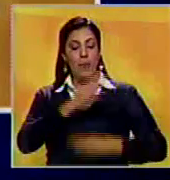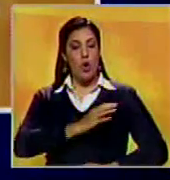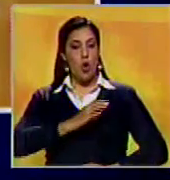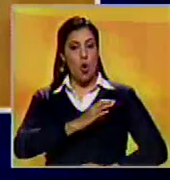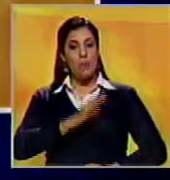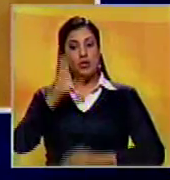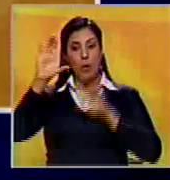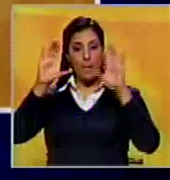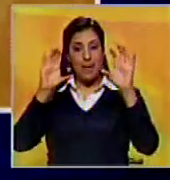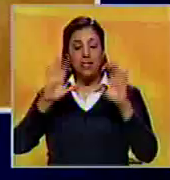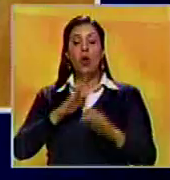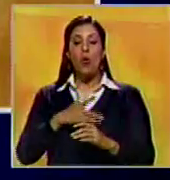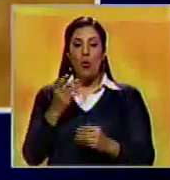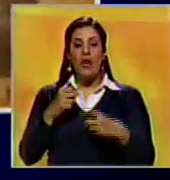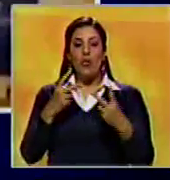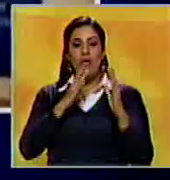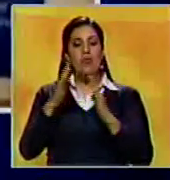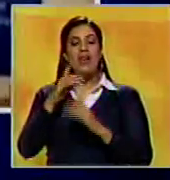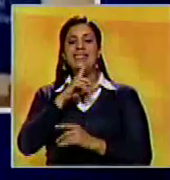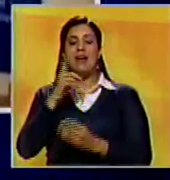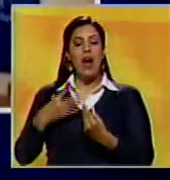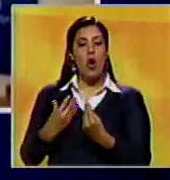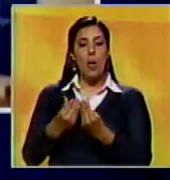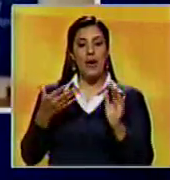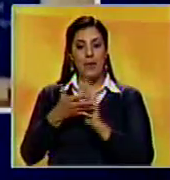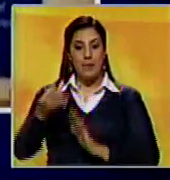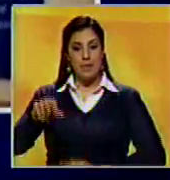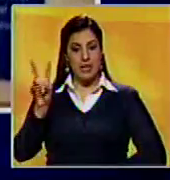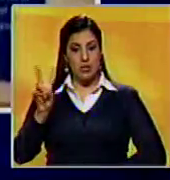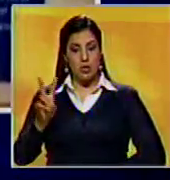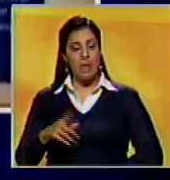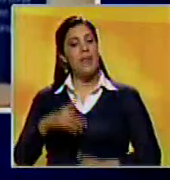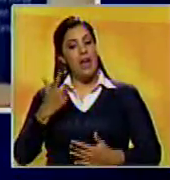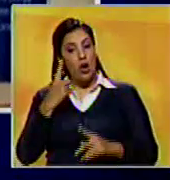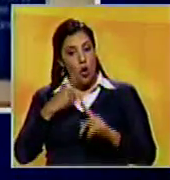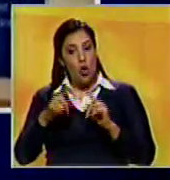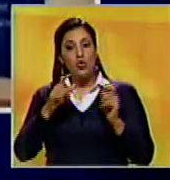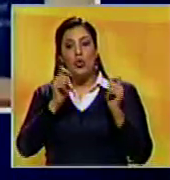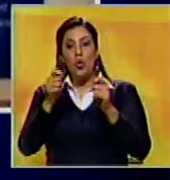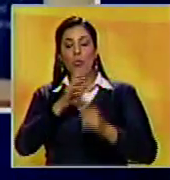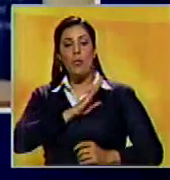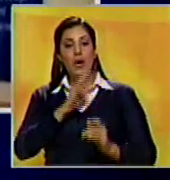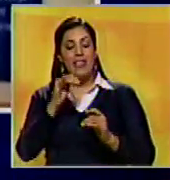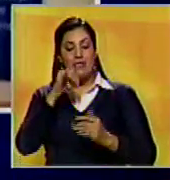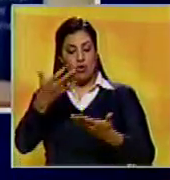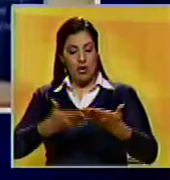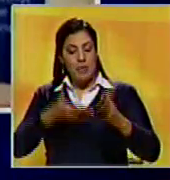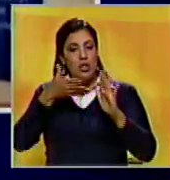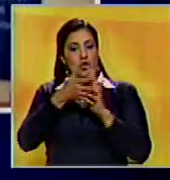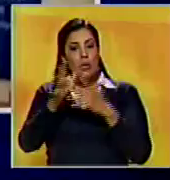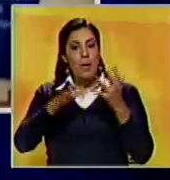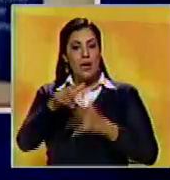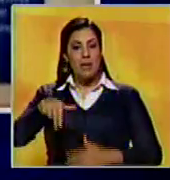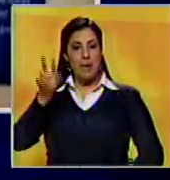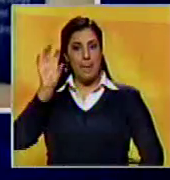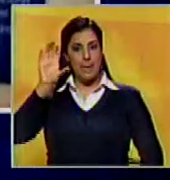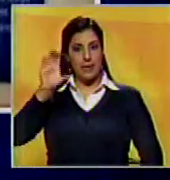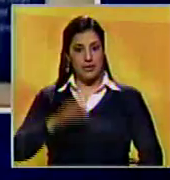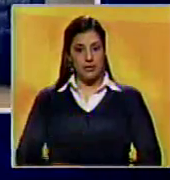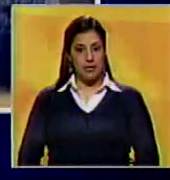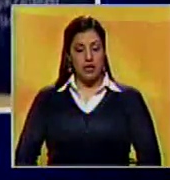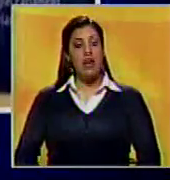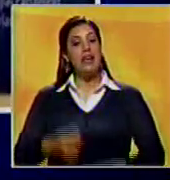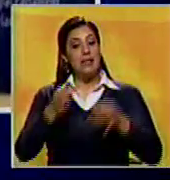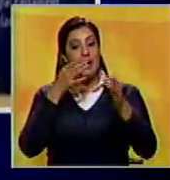una comisión de países que pueda llevar una agenda de acompañamiento en Venezuela y que otra delegación pueda levantar un informe sobre la situación en el país.